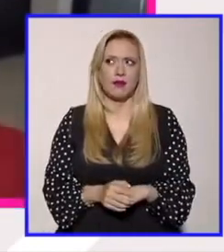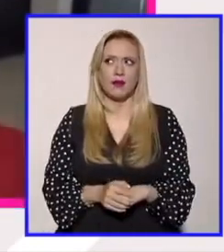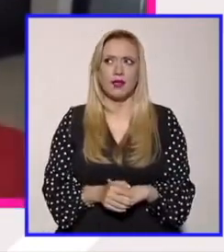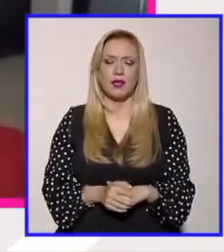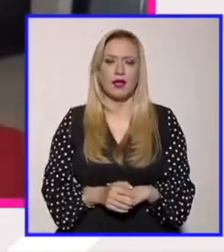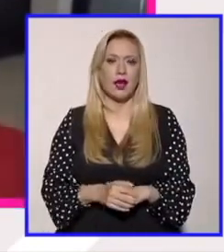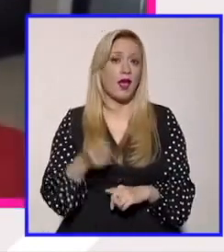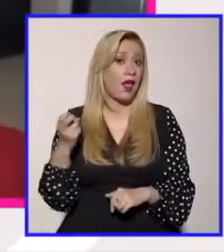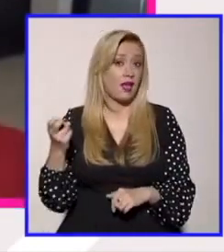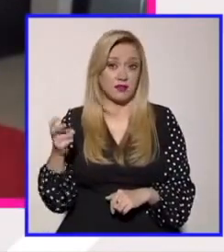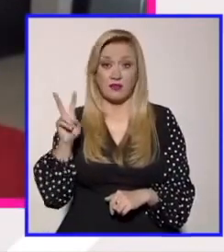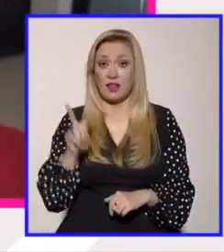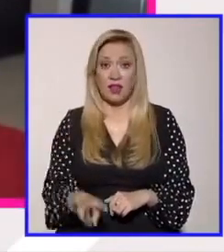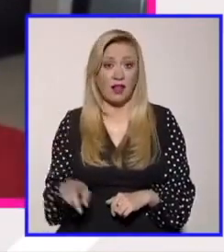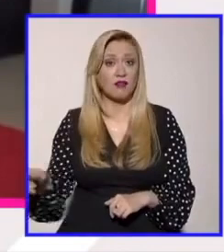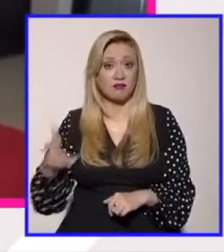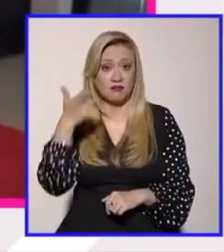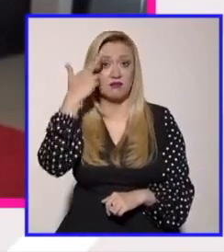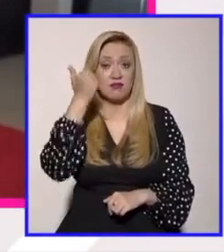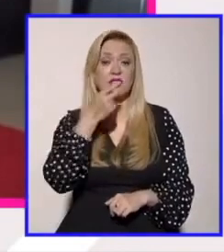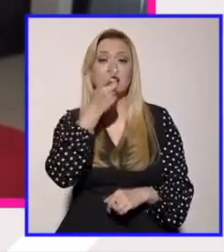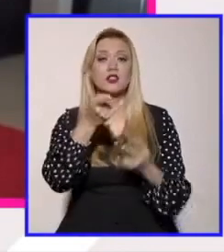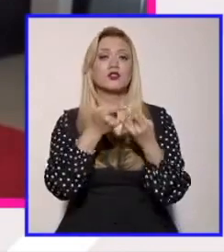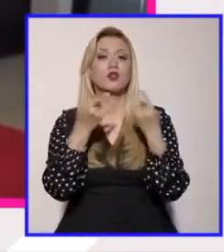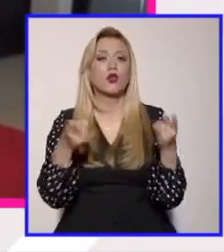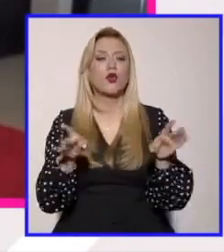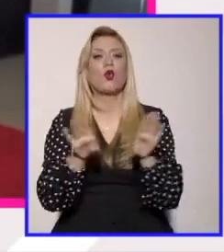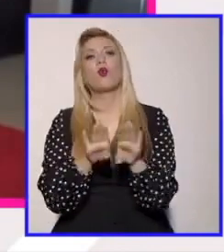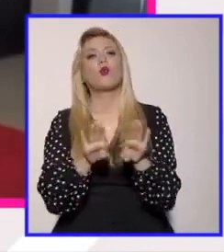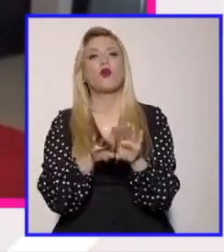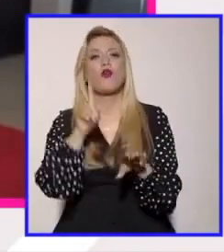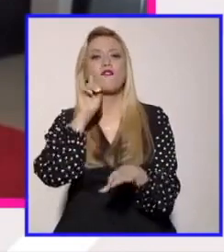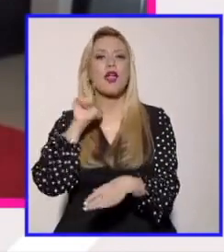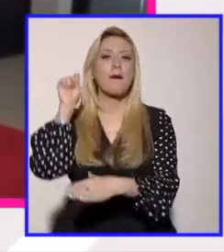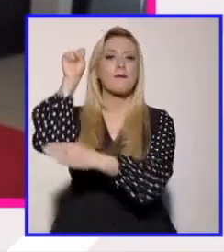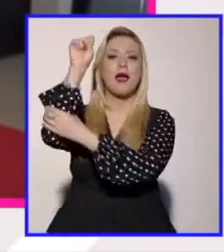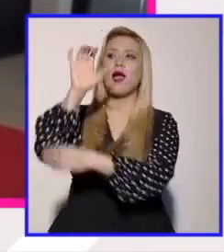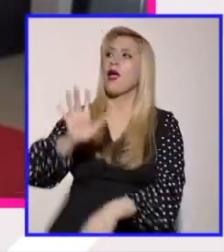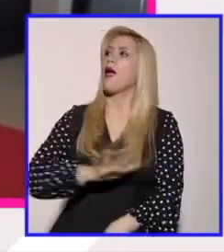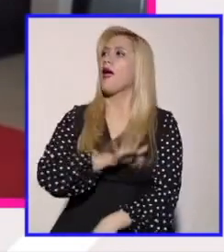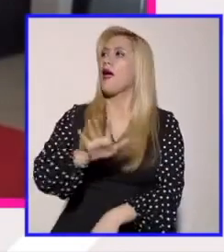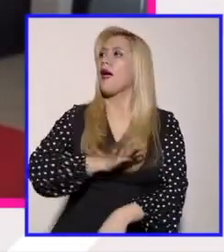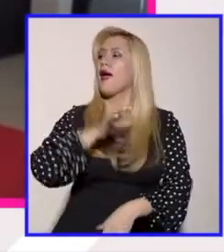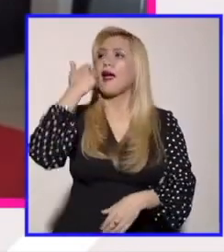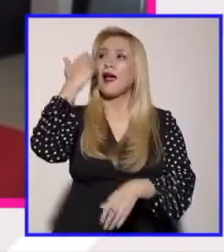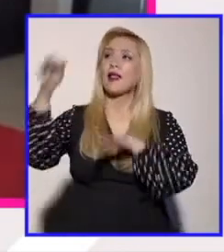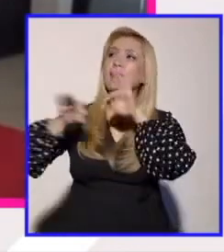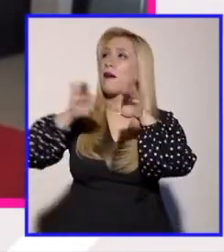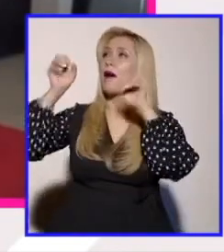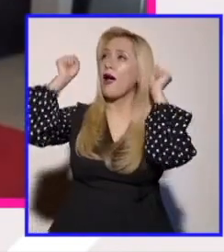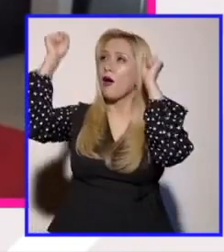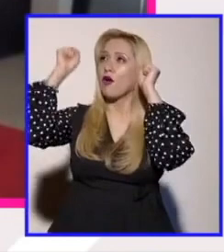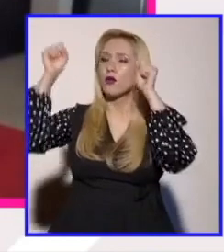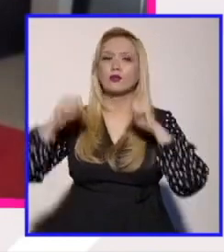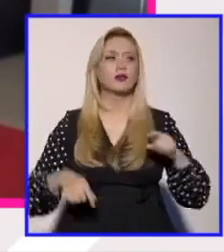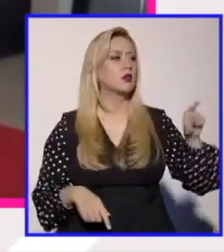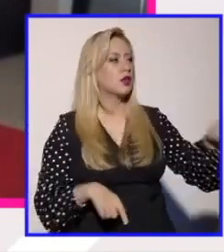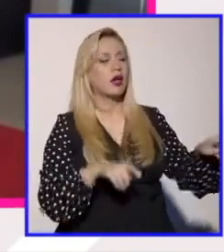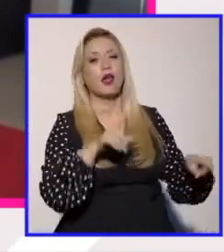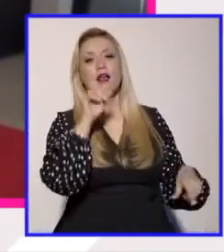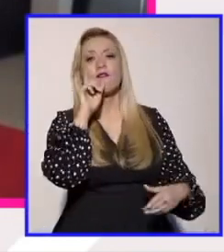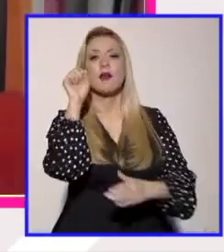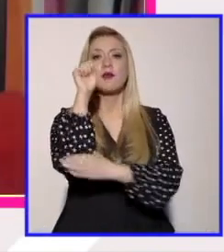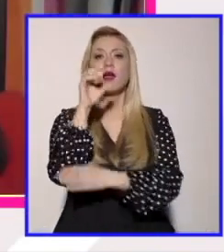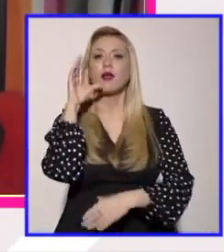y ese es el problema entonces cuenta una historia de cómo salen las feministas blancas a decir sí queremos trabajos y luego se voltean las feministas negras y le dicen